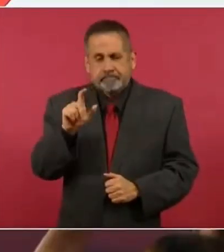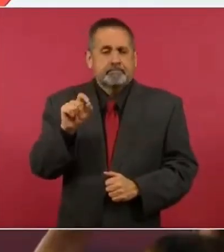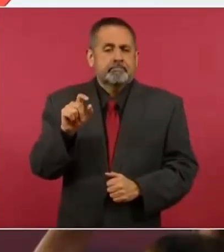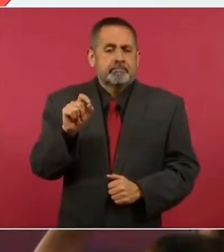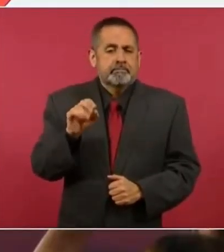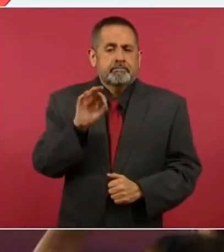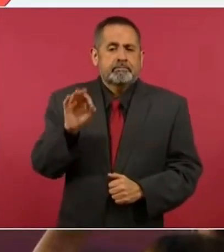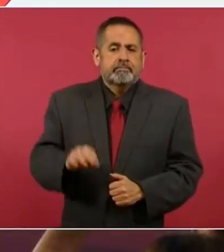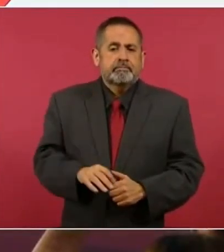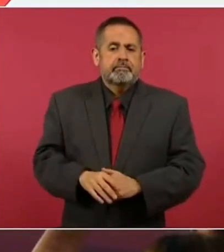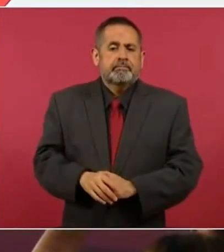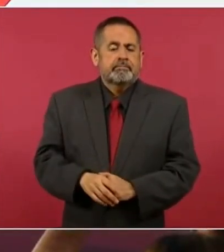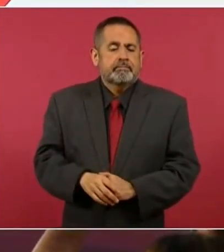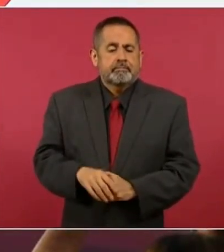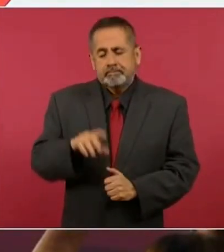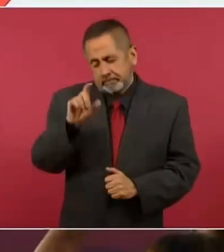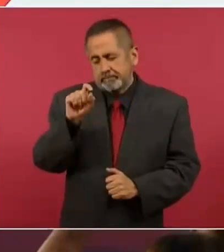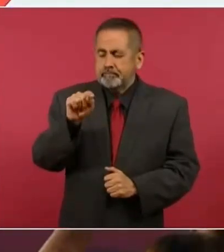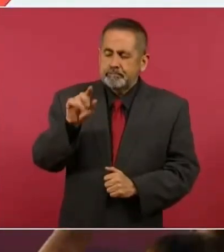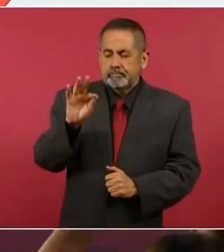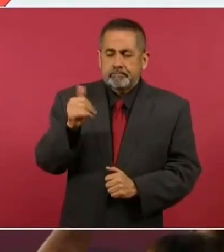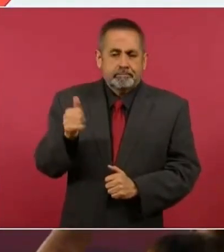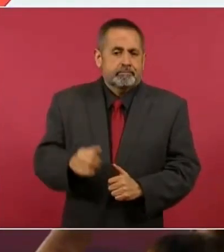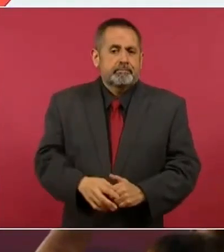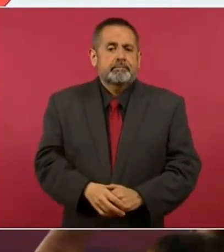.46.